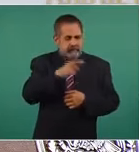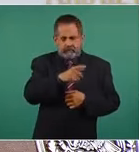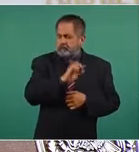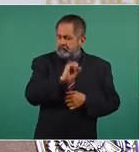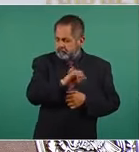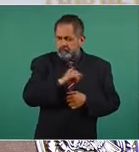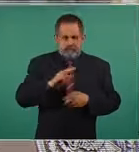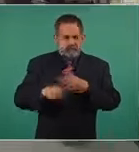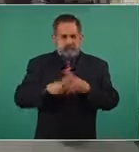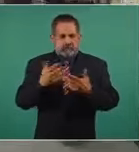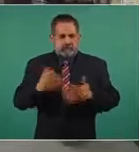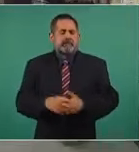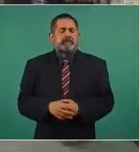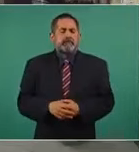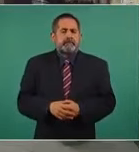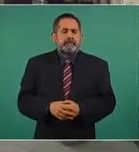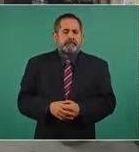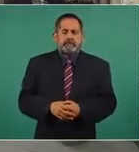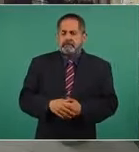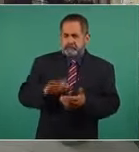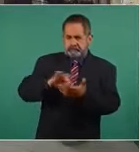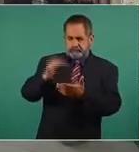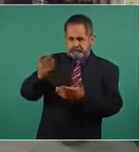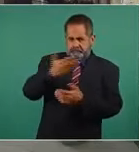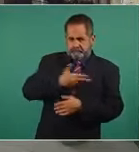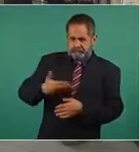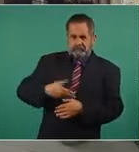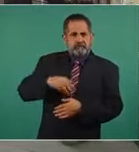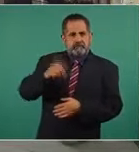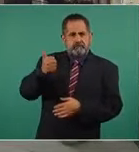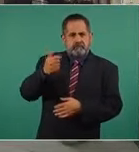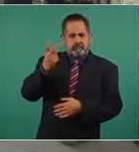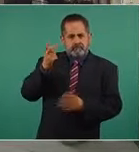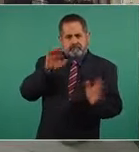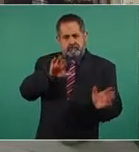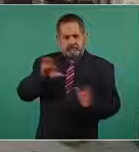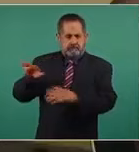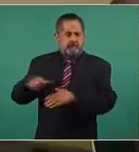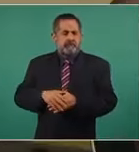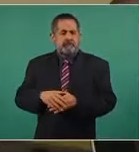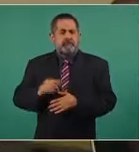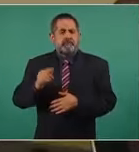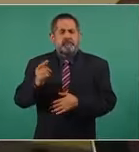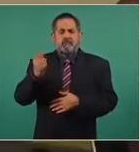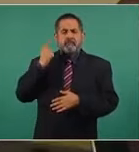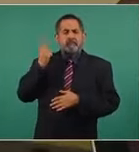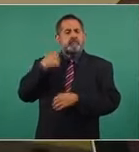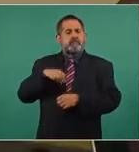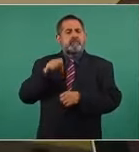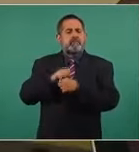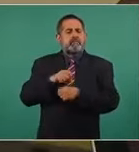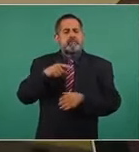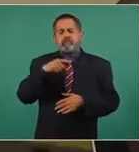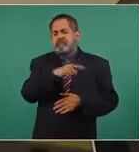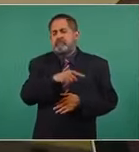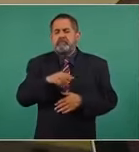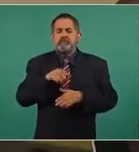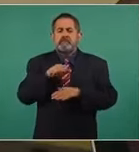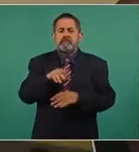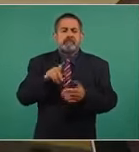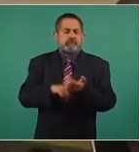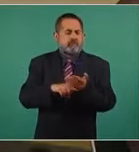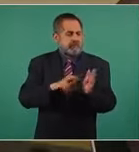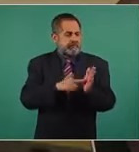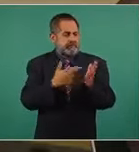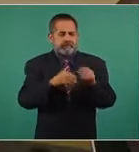Sí, gracias Presidente. En otro tema, su opinión sobre un tema que manejó la revista hace ya unas semanas, el caso del actual